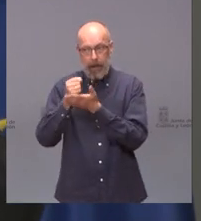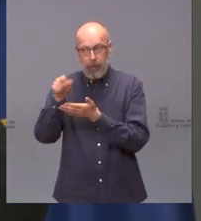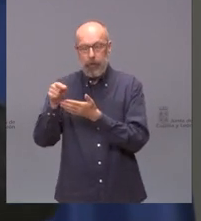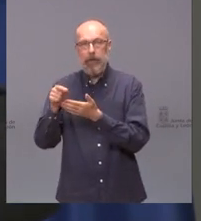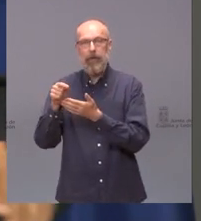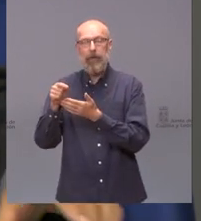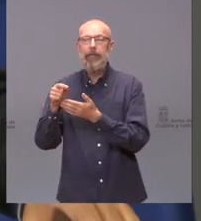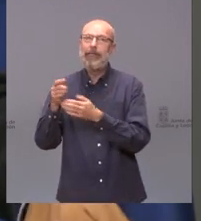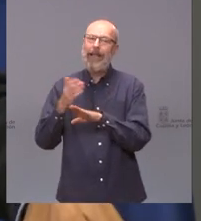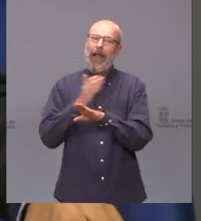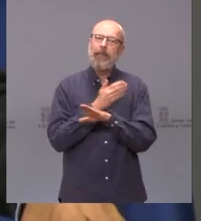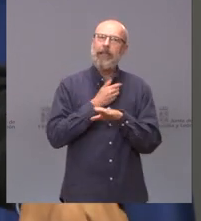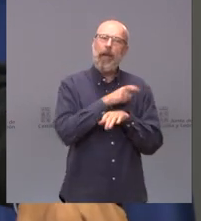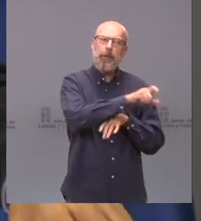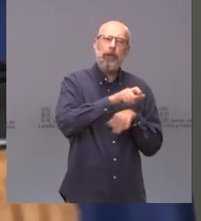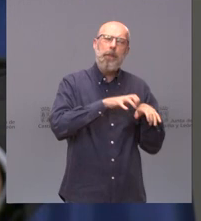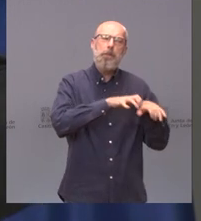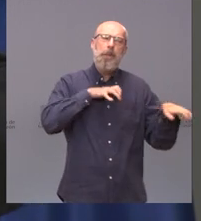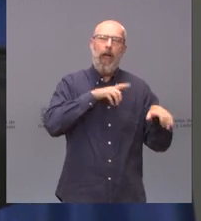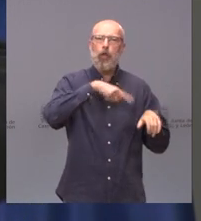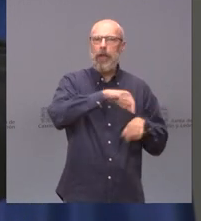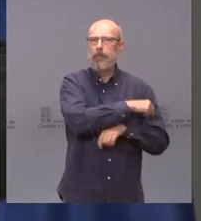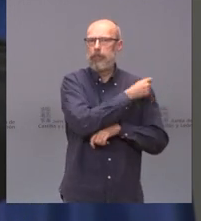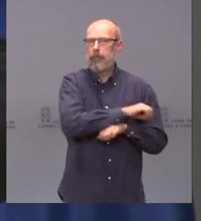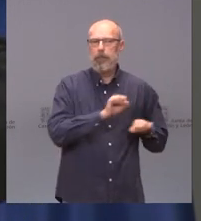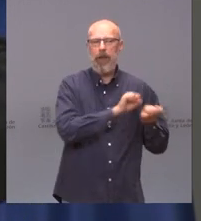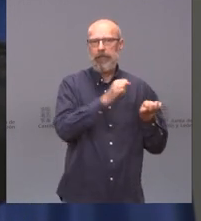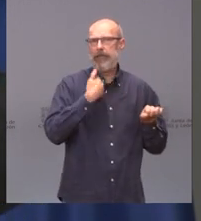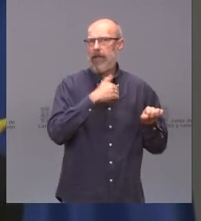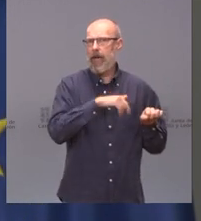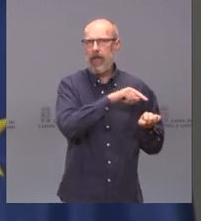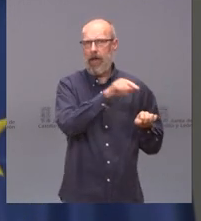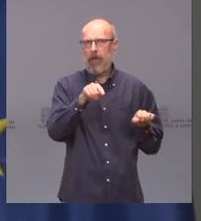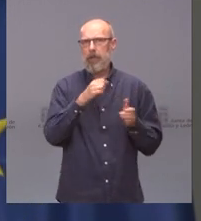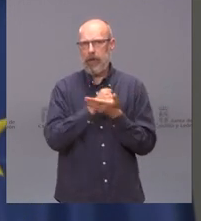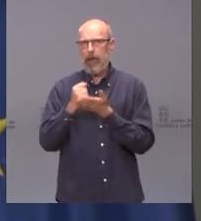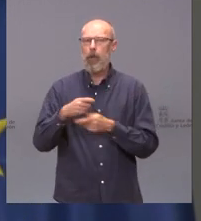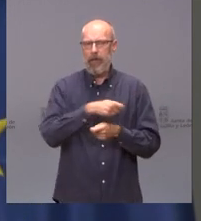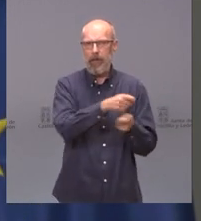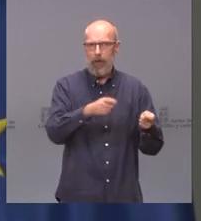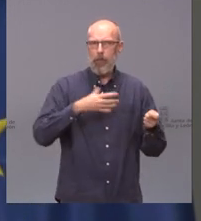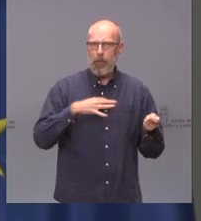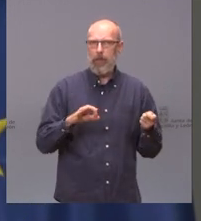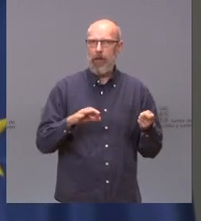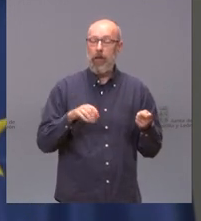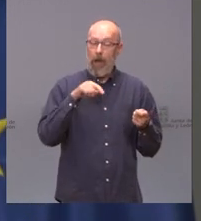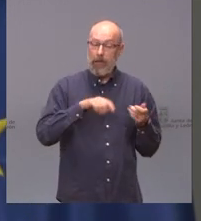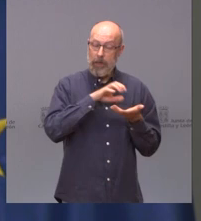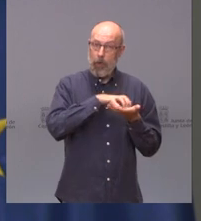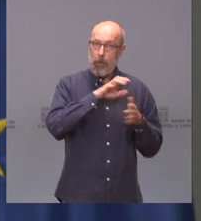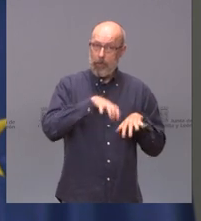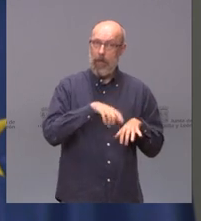población esté inmunizada es decir que en esta comunidad ese objetivo va a muy buen ritmo tenemos